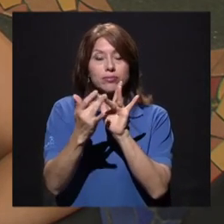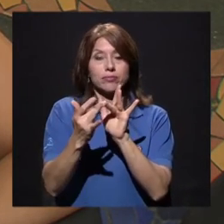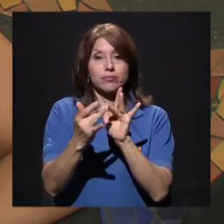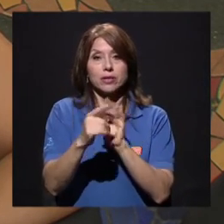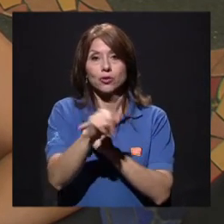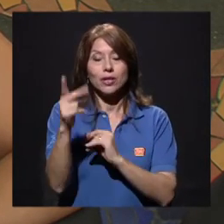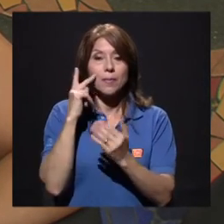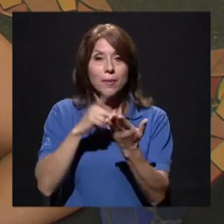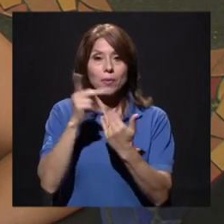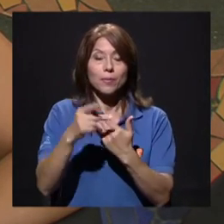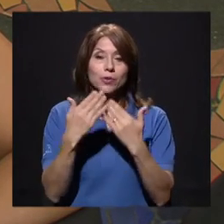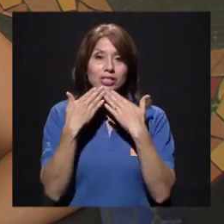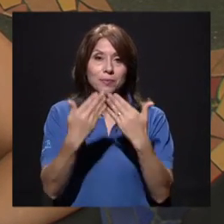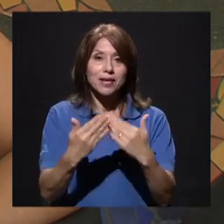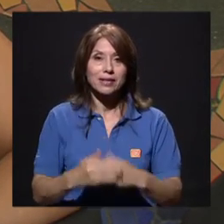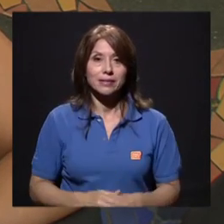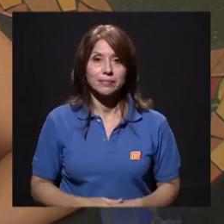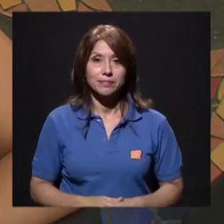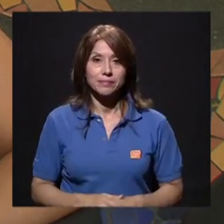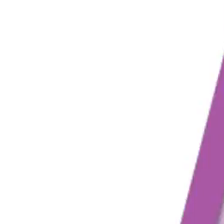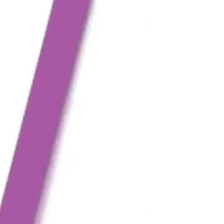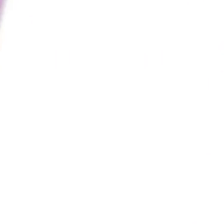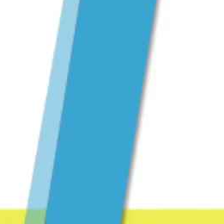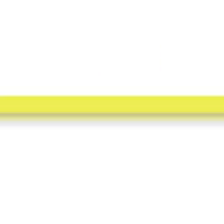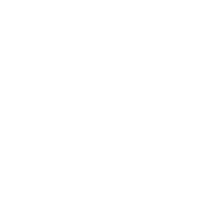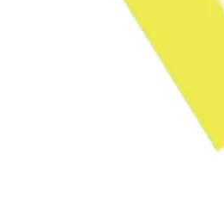saber de su sintonía. Muchísimas gracias.